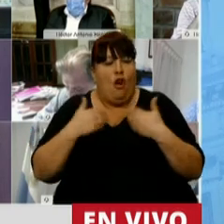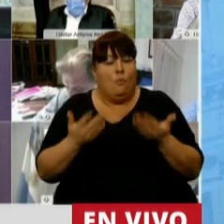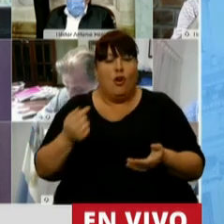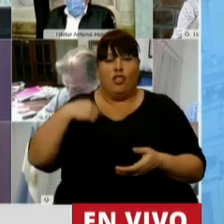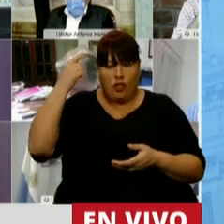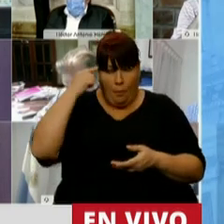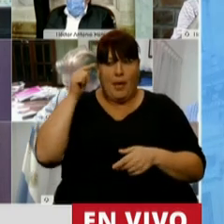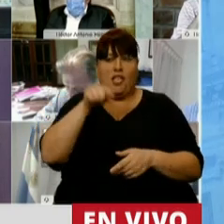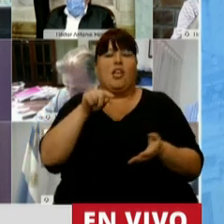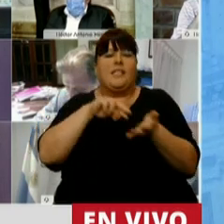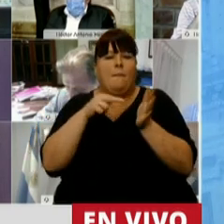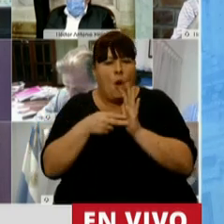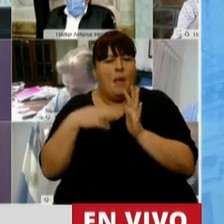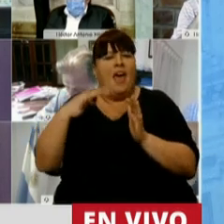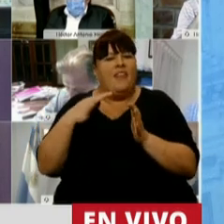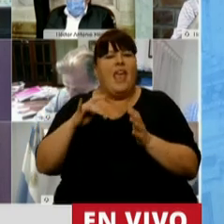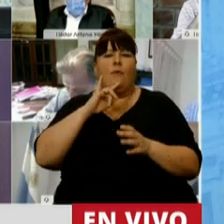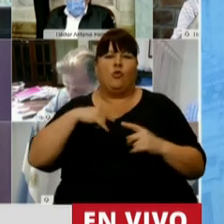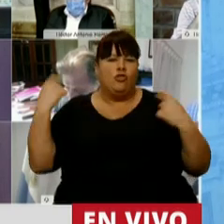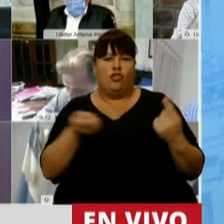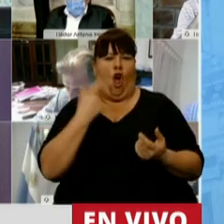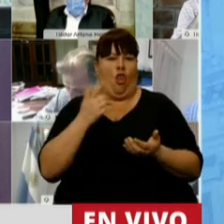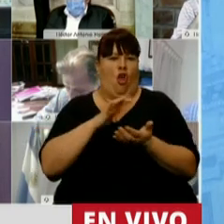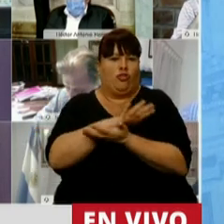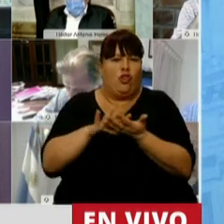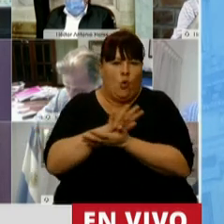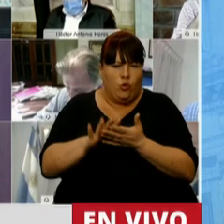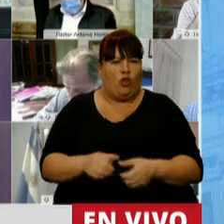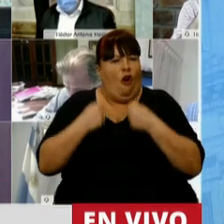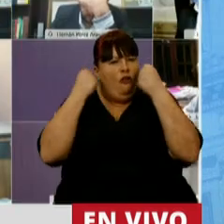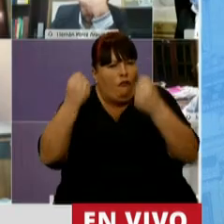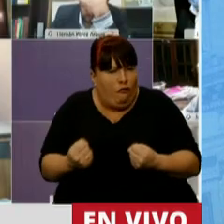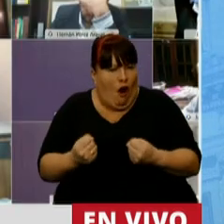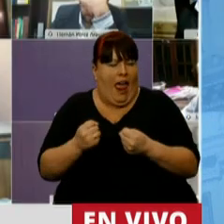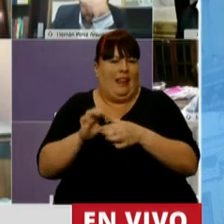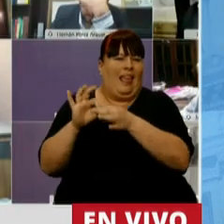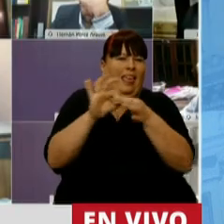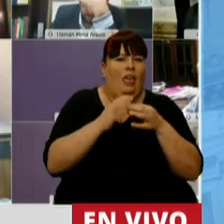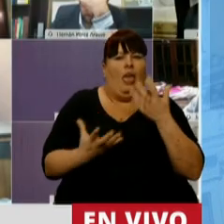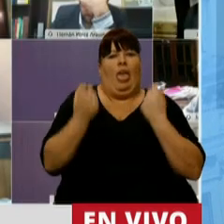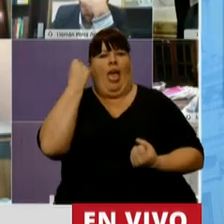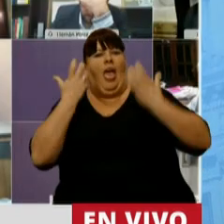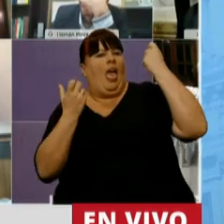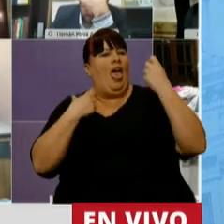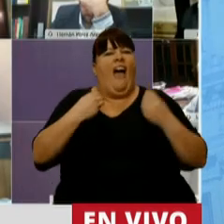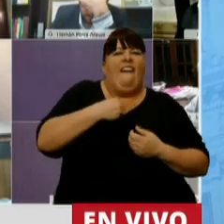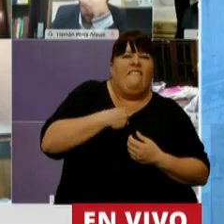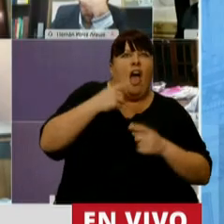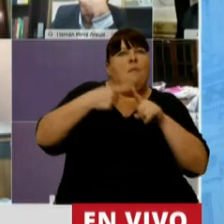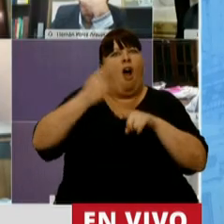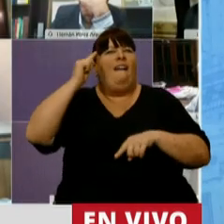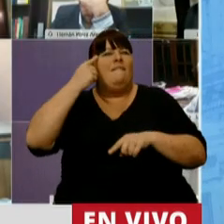creo que esta crisis debemos encargarnos de resolverla fuertemente, sin mezquindades, sin pasiones